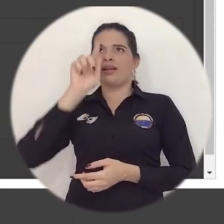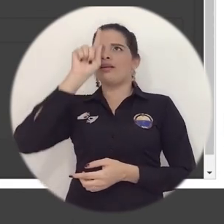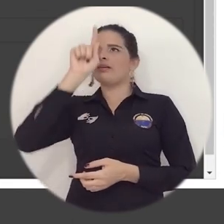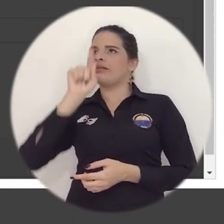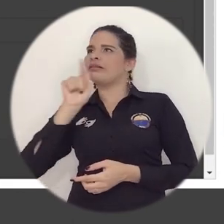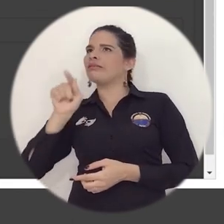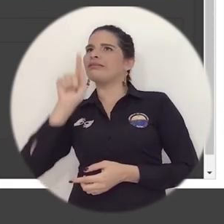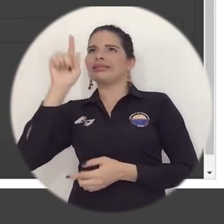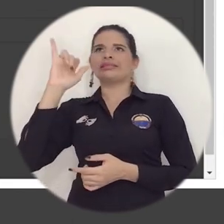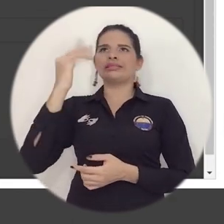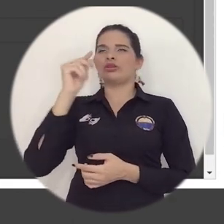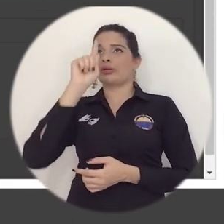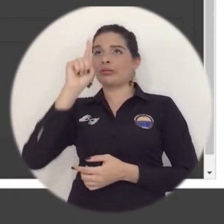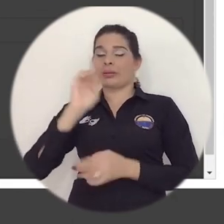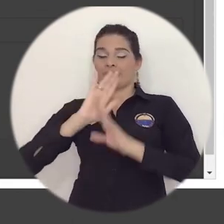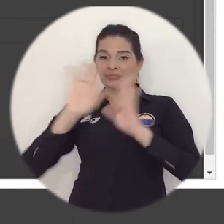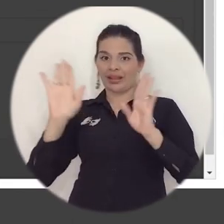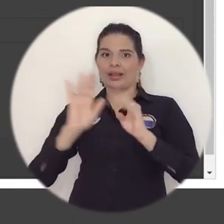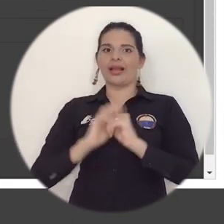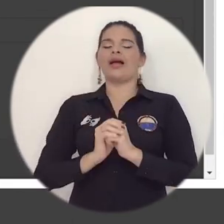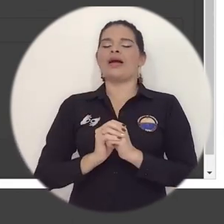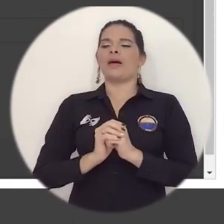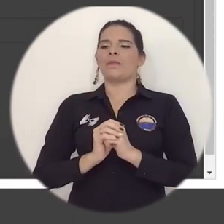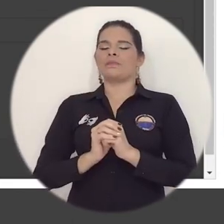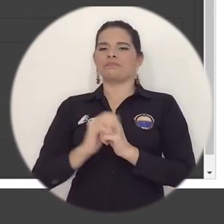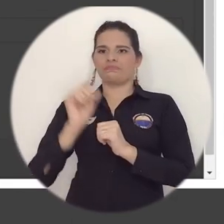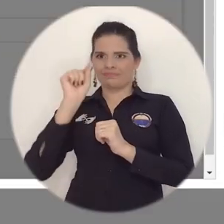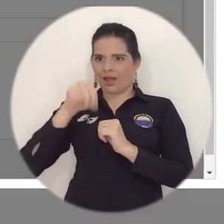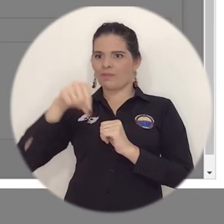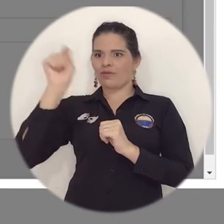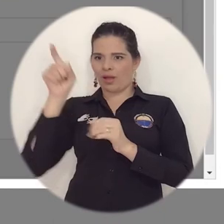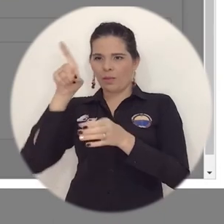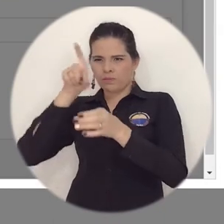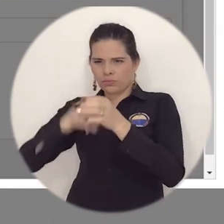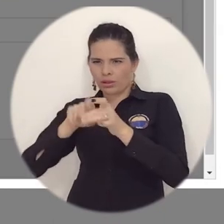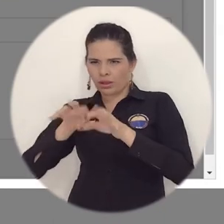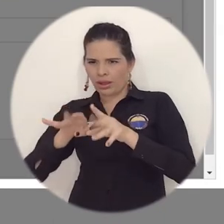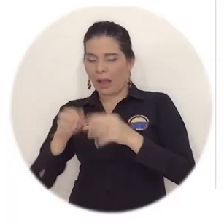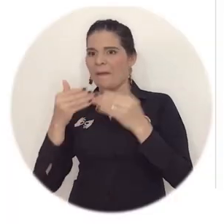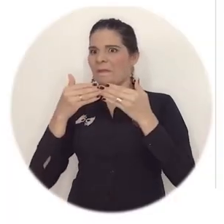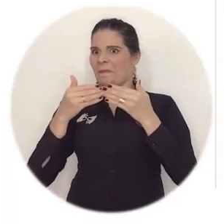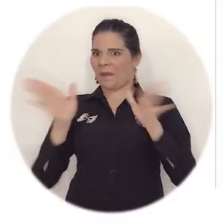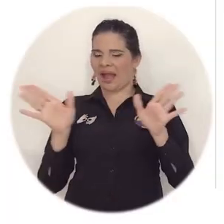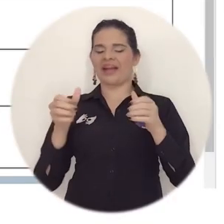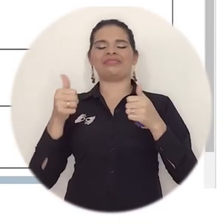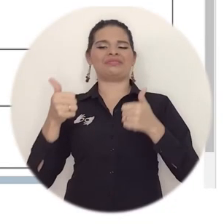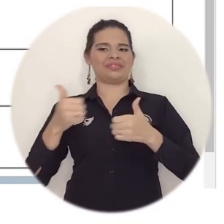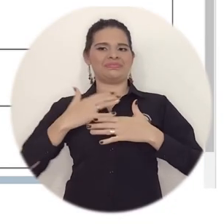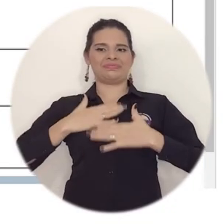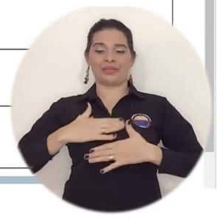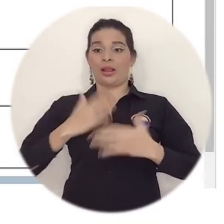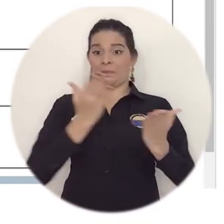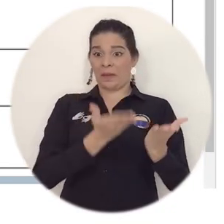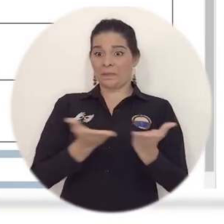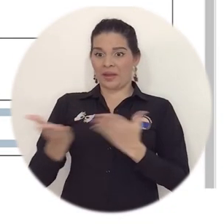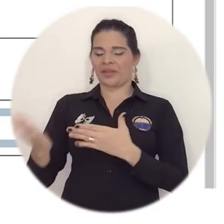un mensaje de bienvenida y habilitará la consulta electrónica para participar.